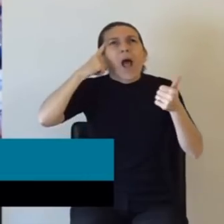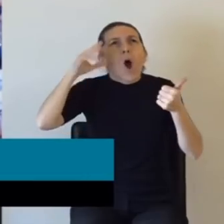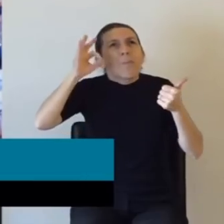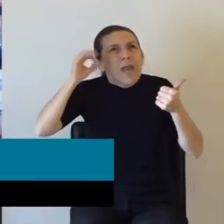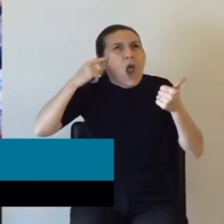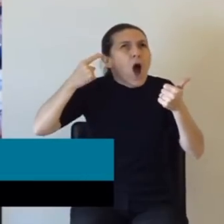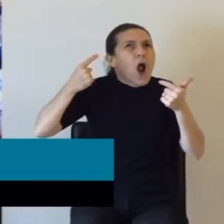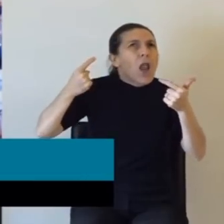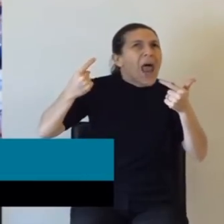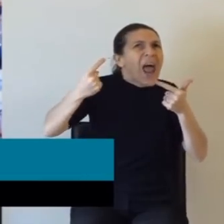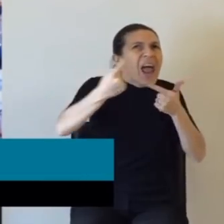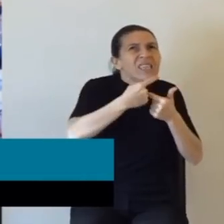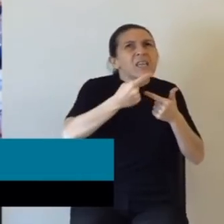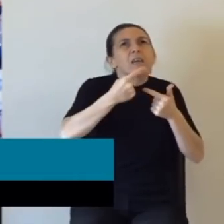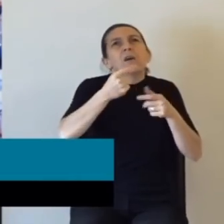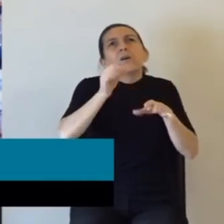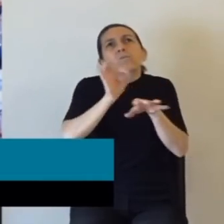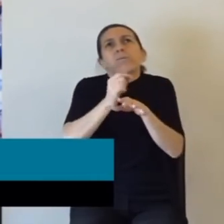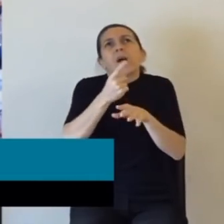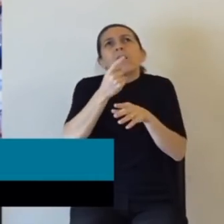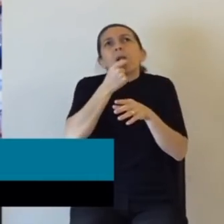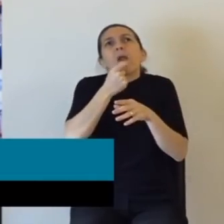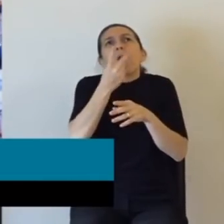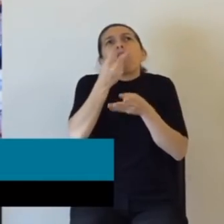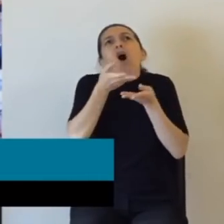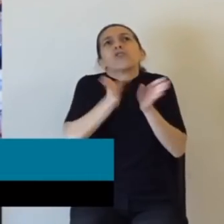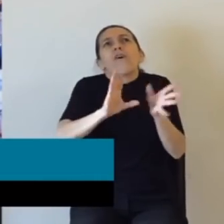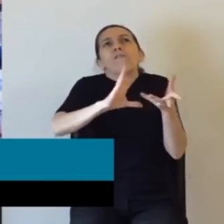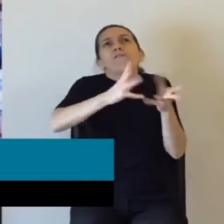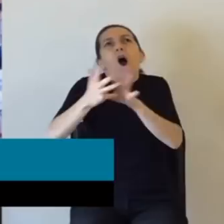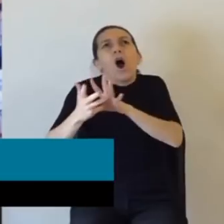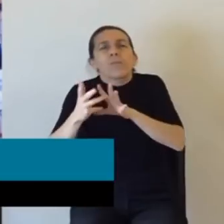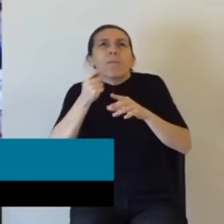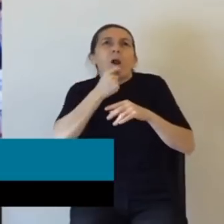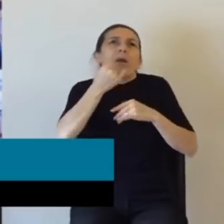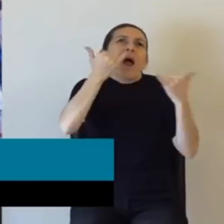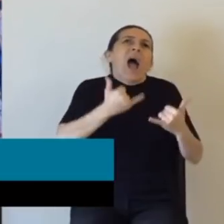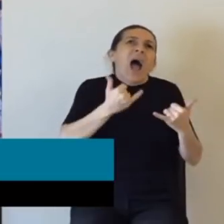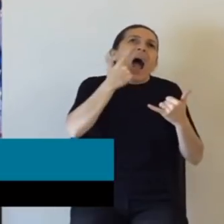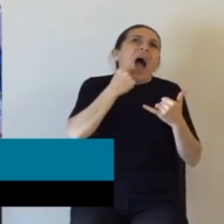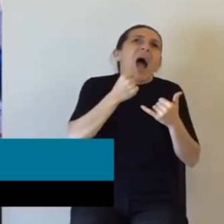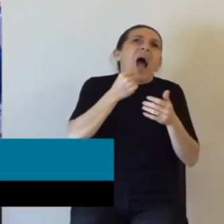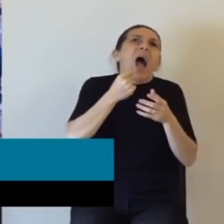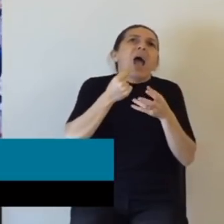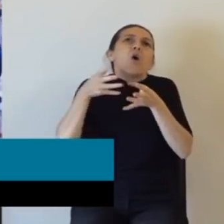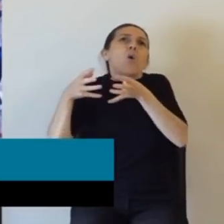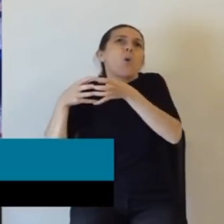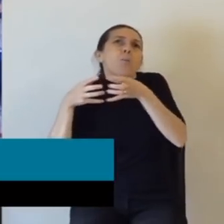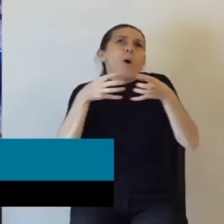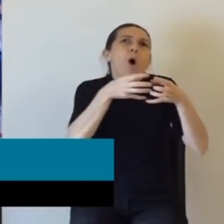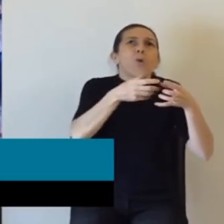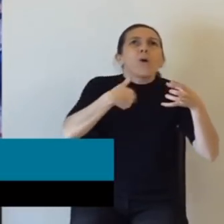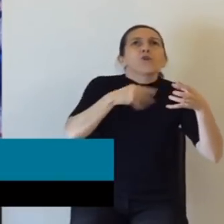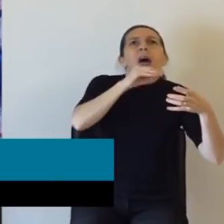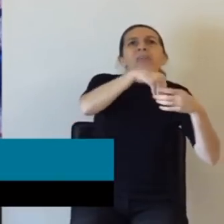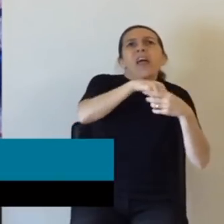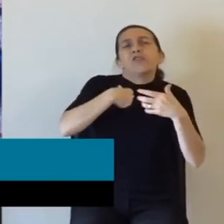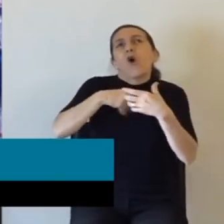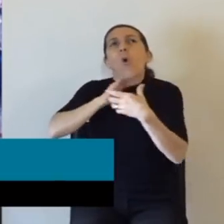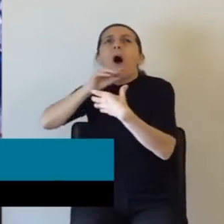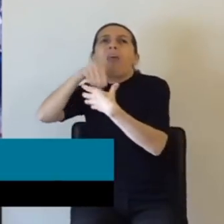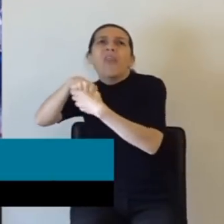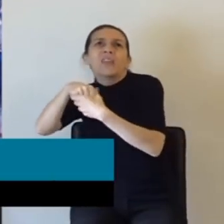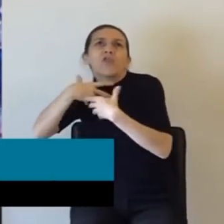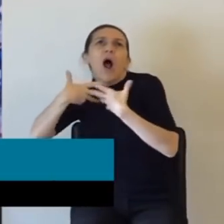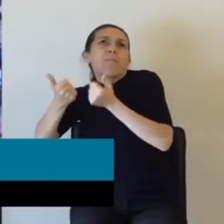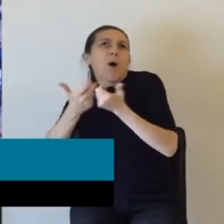binorma a los que nos quieren poner estos días, donde hay supuestos bandos, donde colocarse, donde uno debe elegir